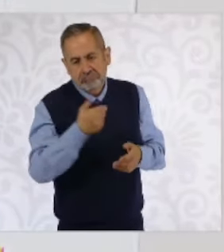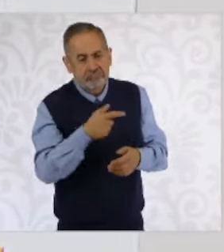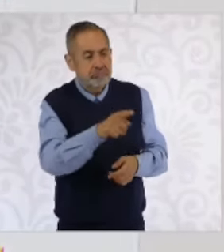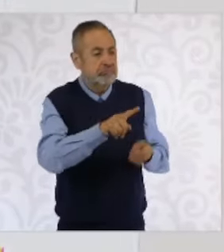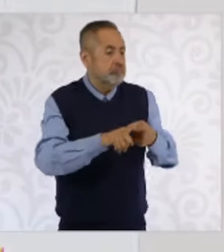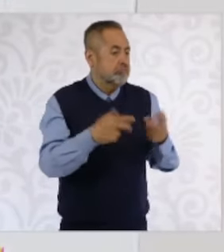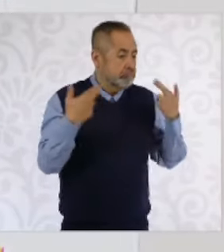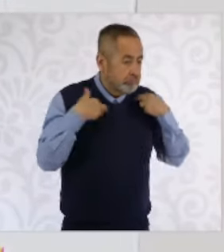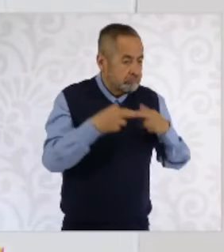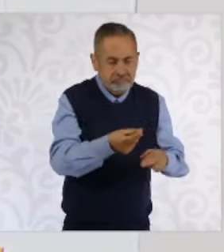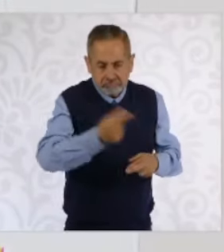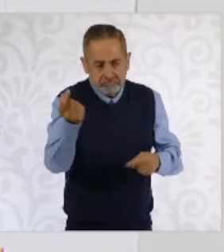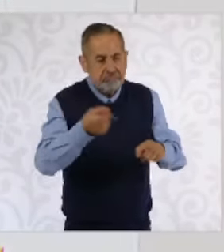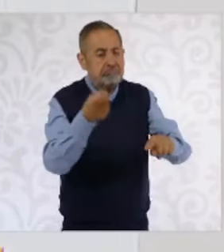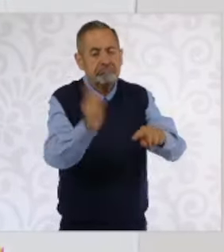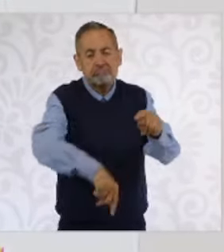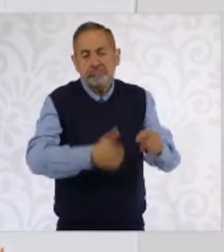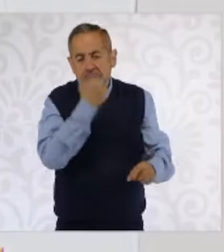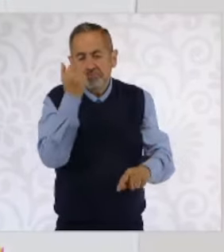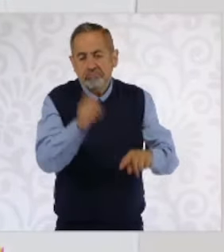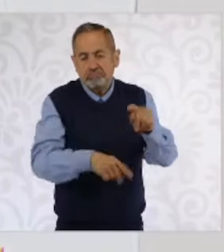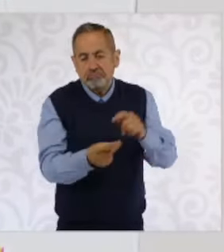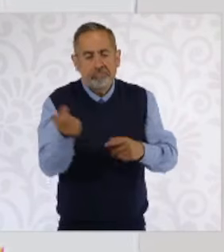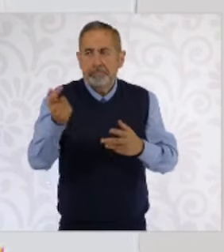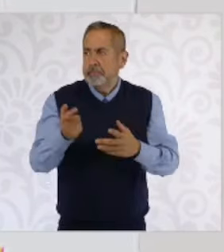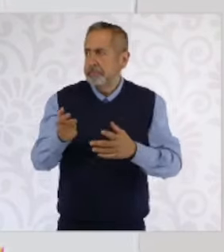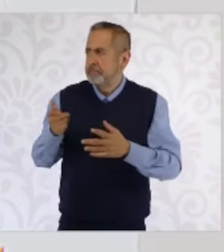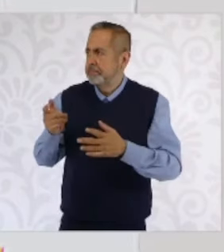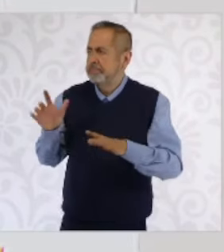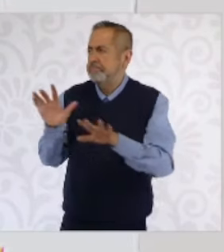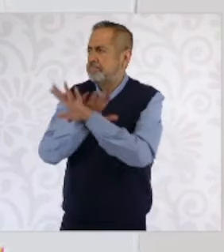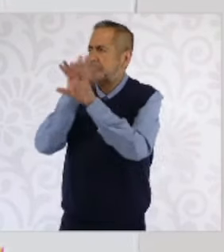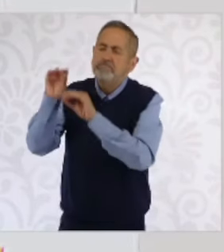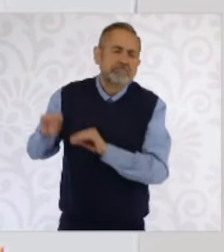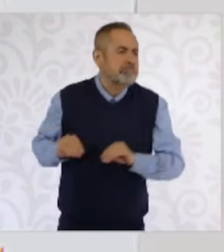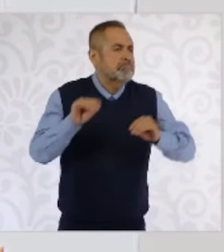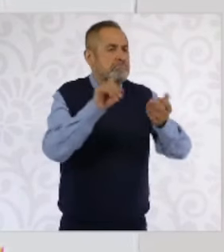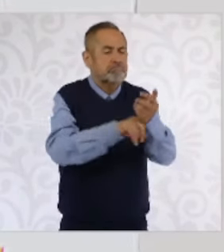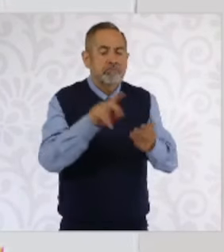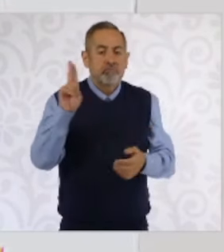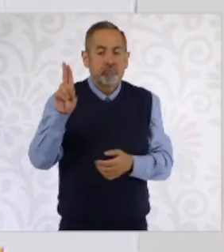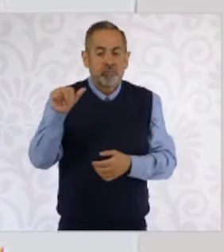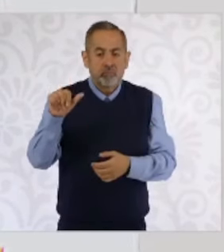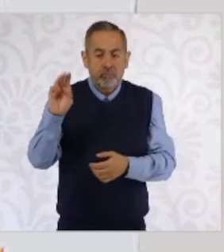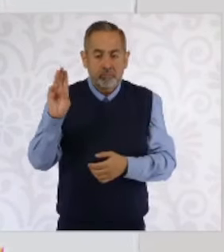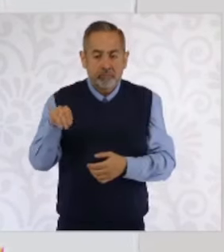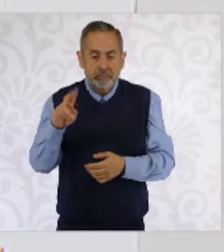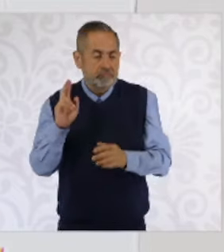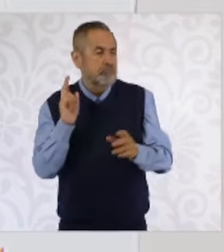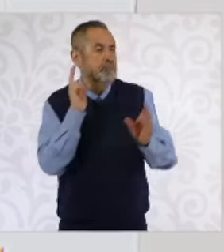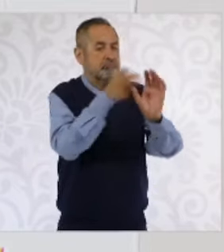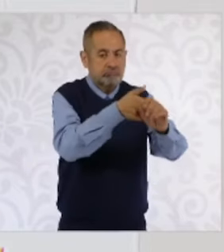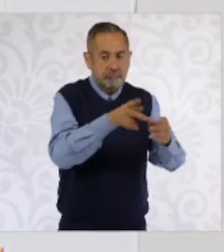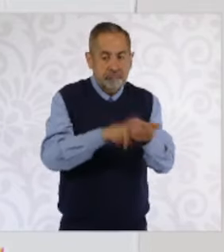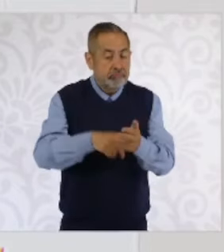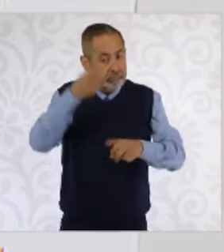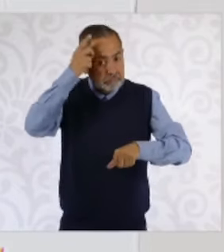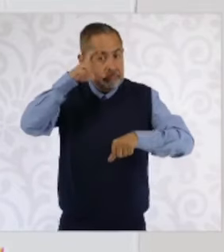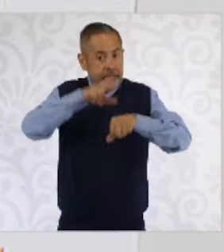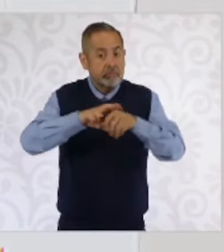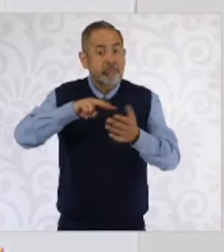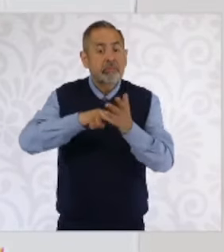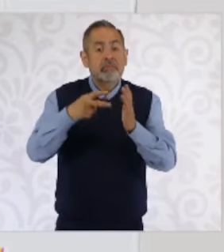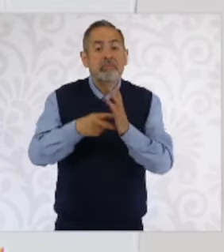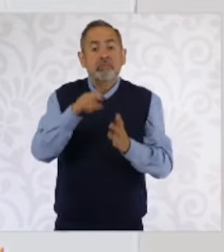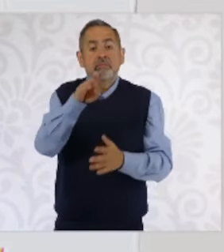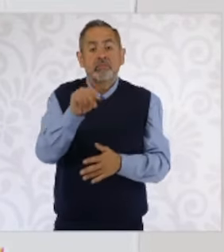como alumna. Tuvo que ir a la UNAM, la UNAM si ustedes recuerdan, el rector, el ingeniero Javier